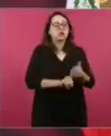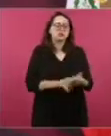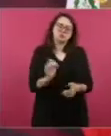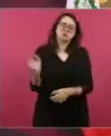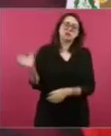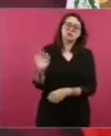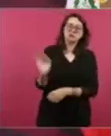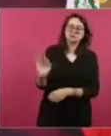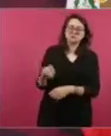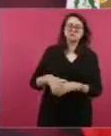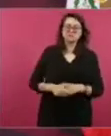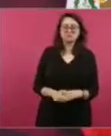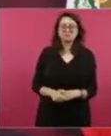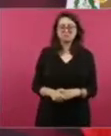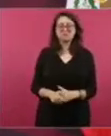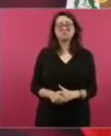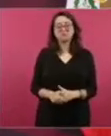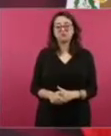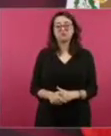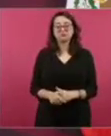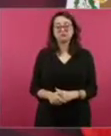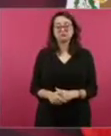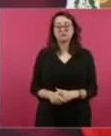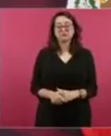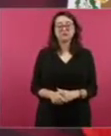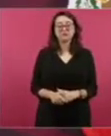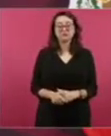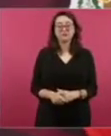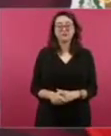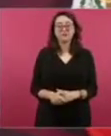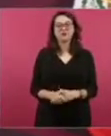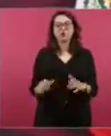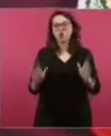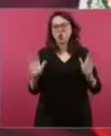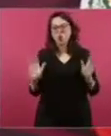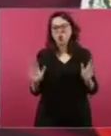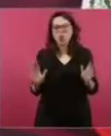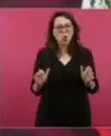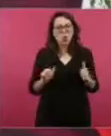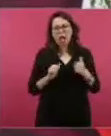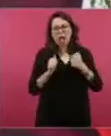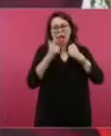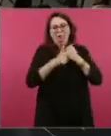O, por ejemplo, sí, que puedan hacer cuadernillos, ¿no?